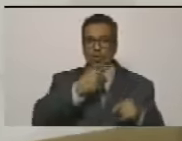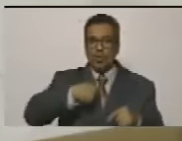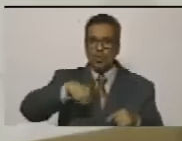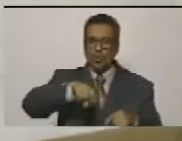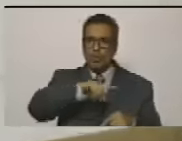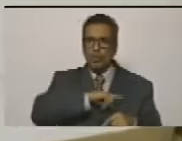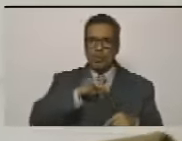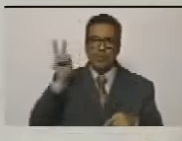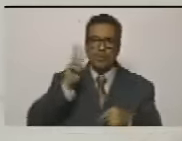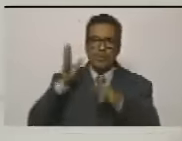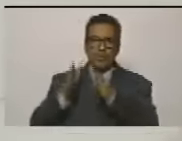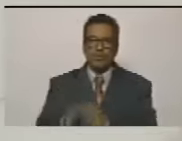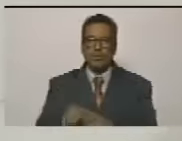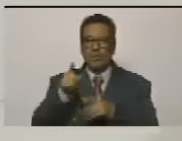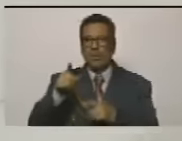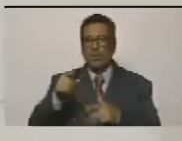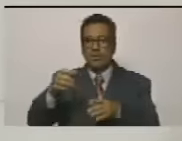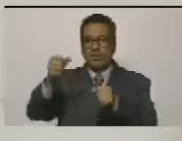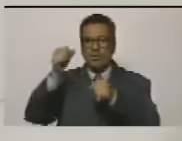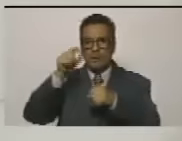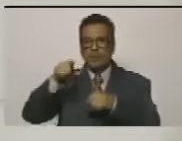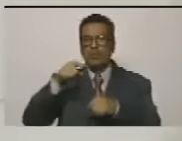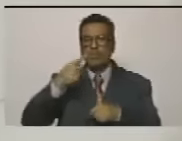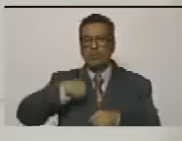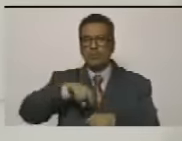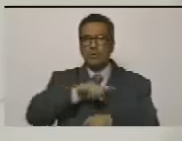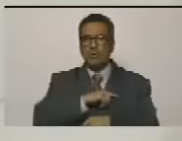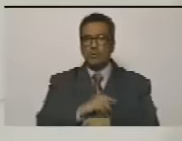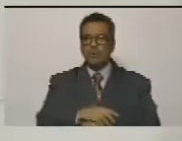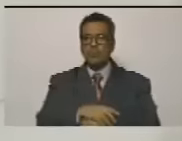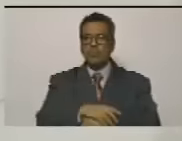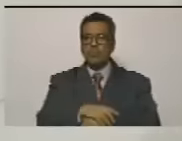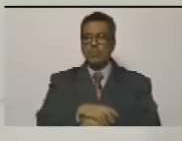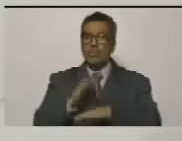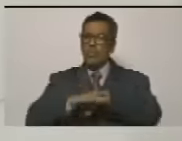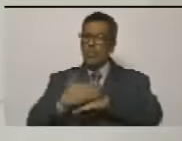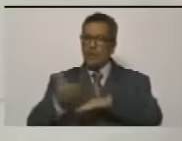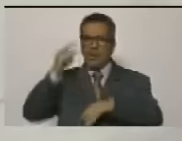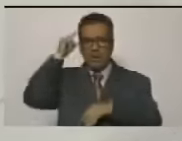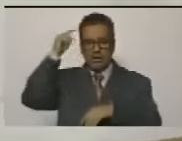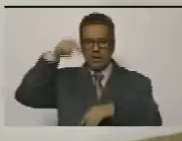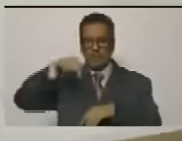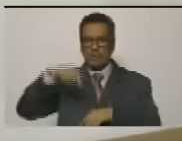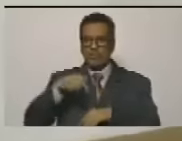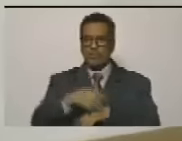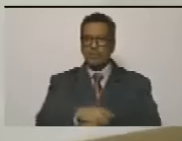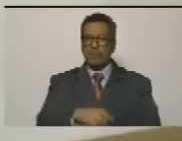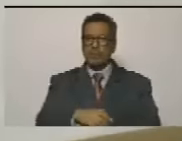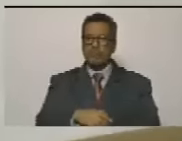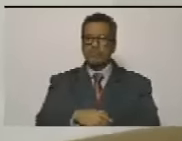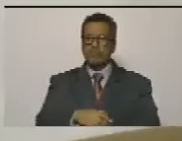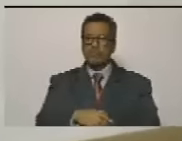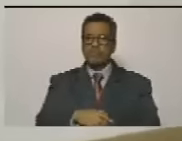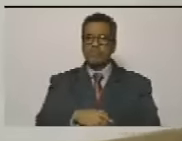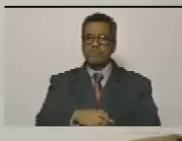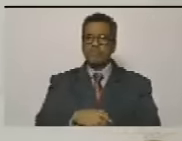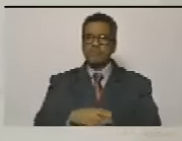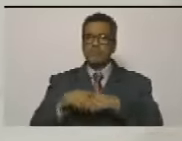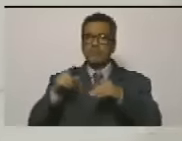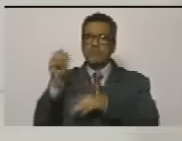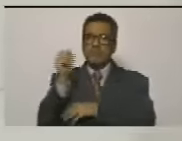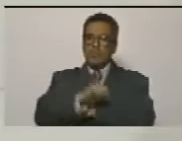venezolanos hayamos salido airosos porque hoy por hoy están